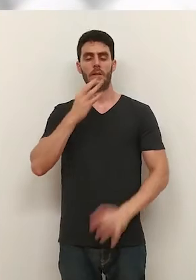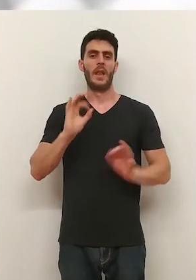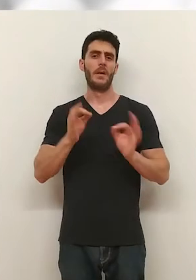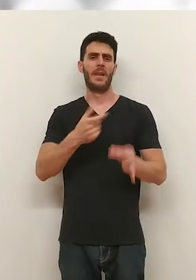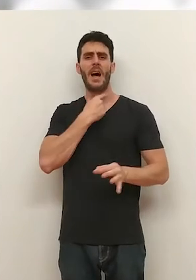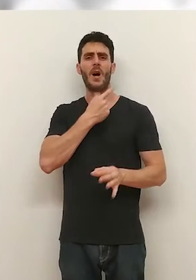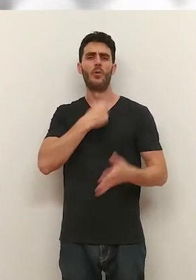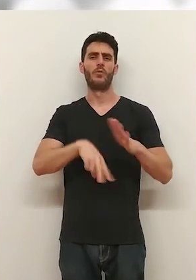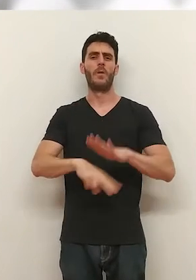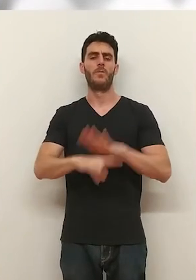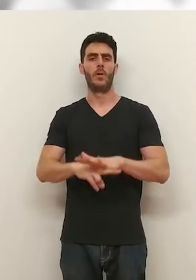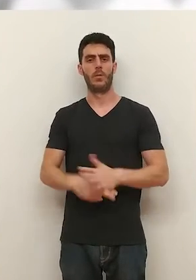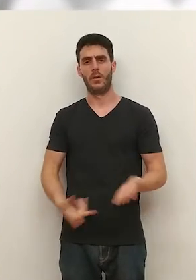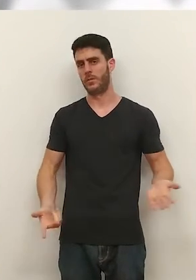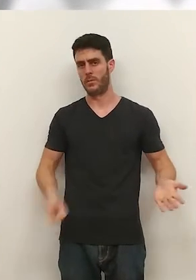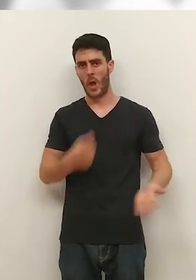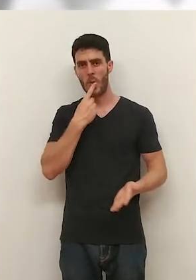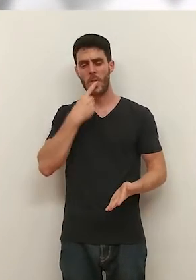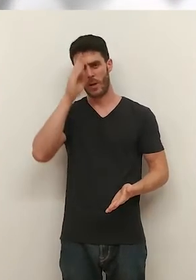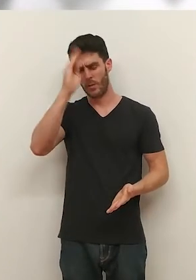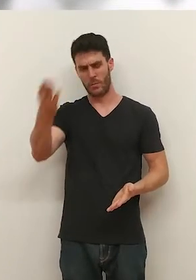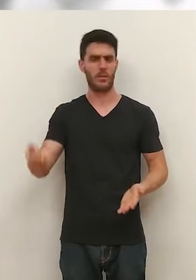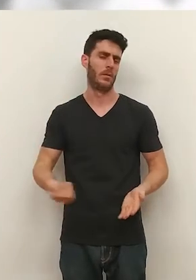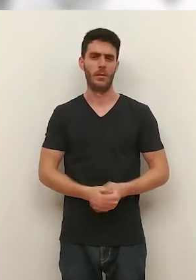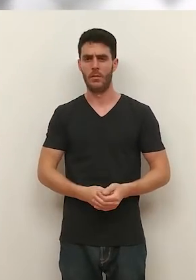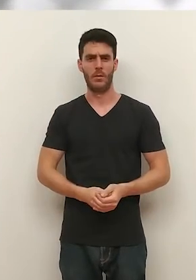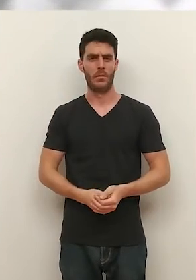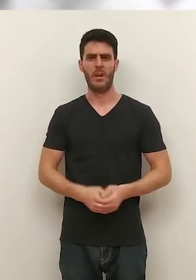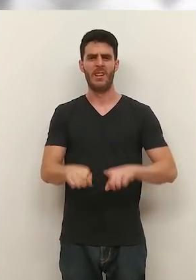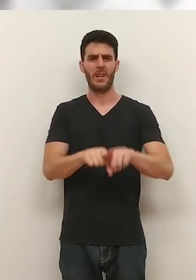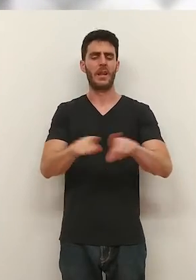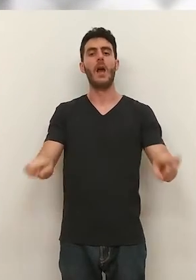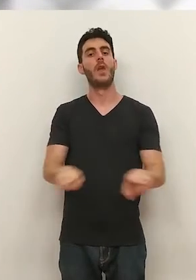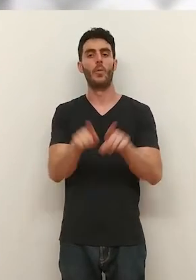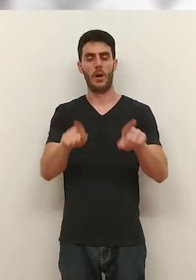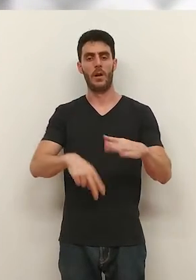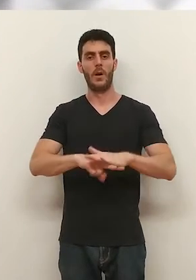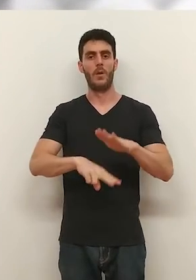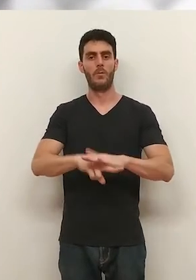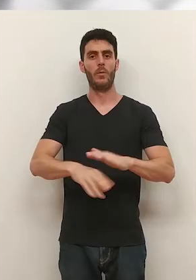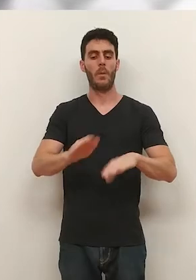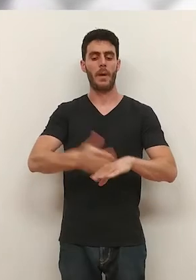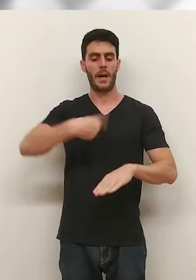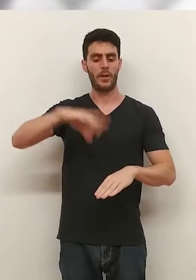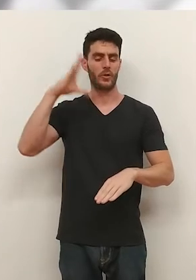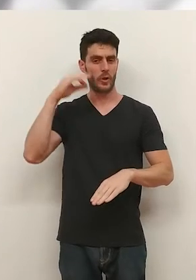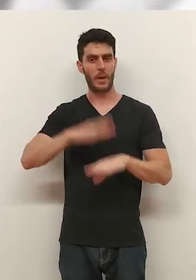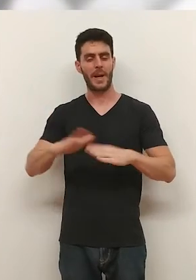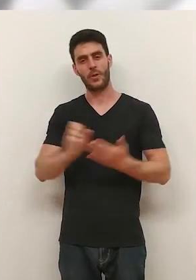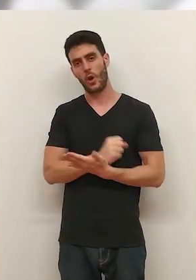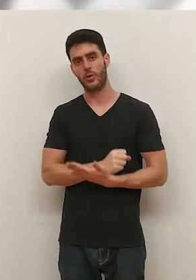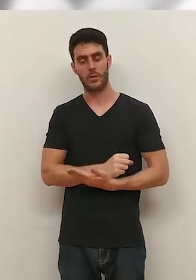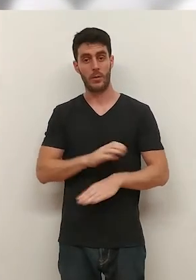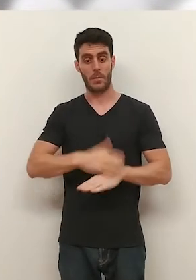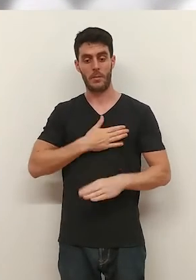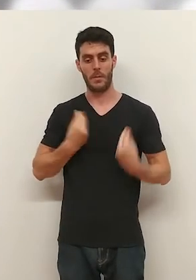Si de verdad os gusta el fútbol no tengáis miedo a pensar lo que los demás os digan. El fútbol es para nosotras, es para todos.